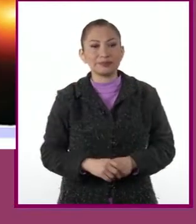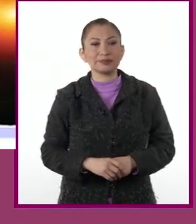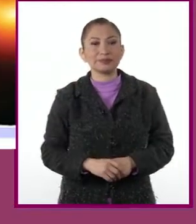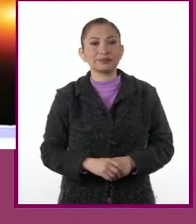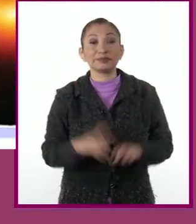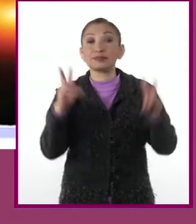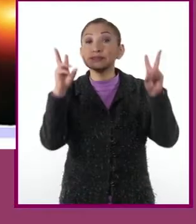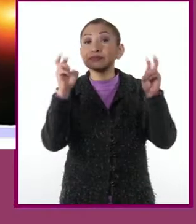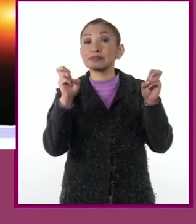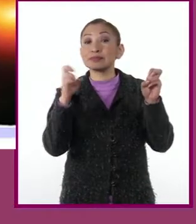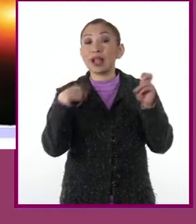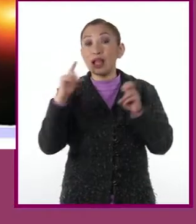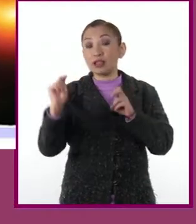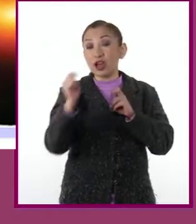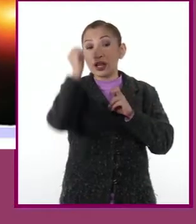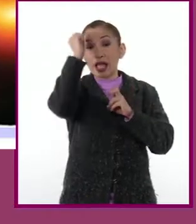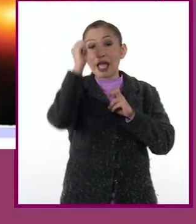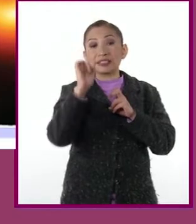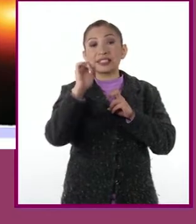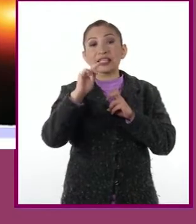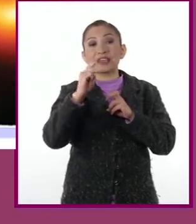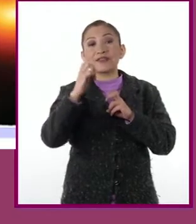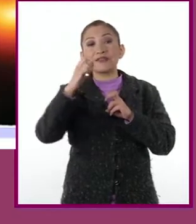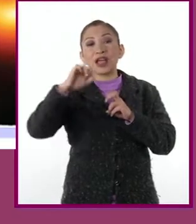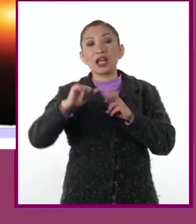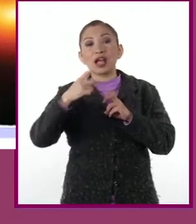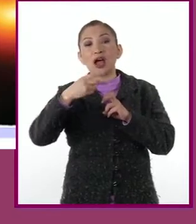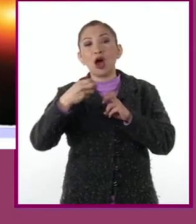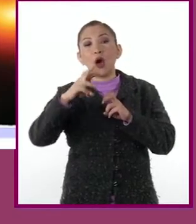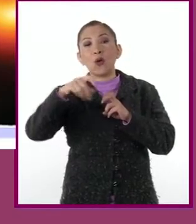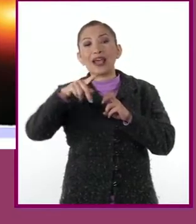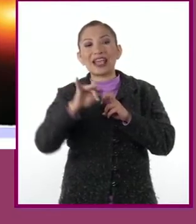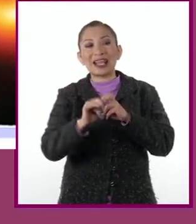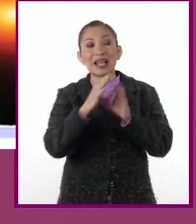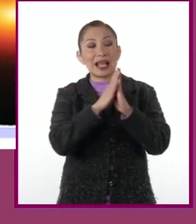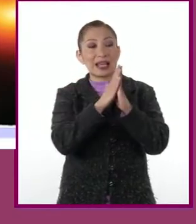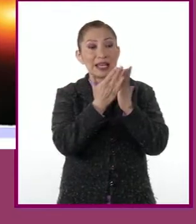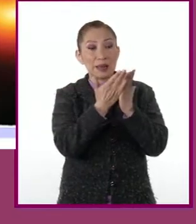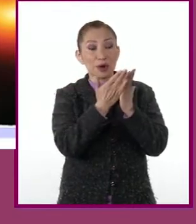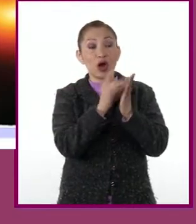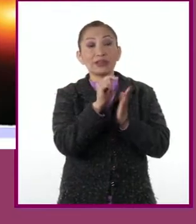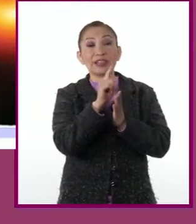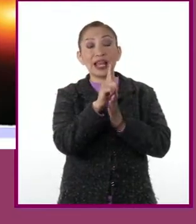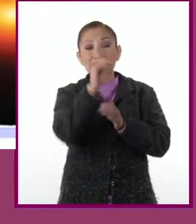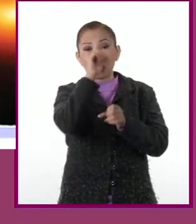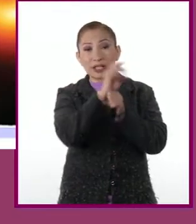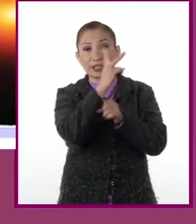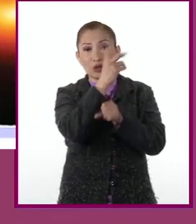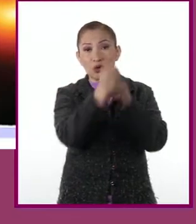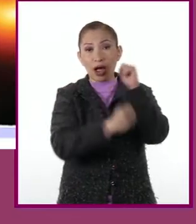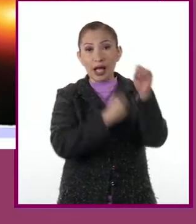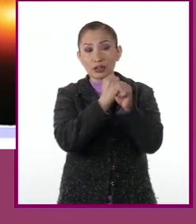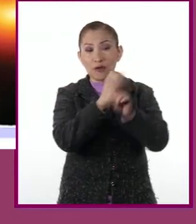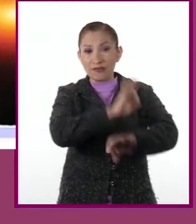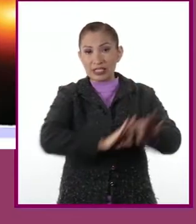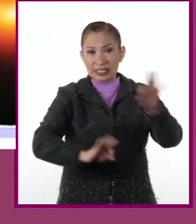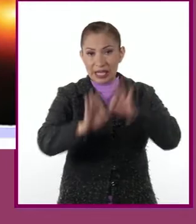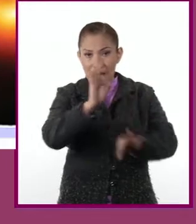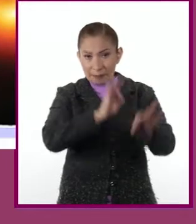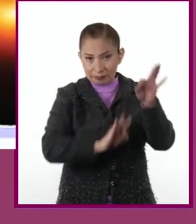Tema. La teoría de Stephen Hawking. Fuente 1. Libro de texto telesecundaria segundo grado física.